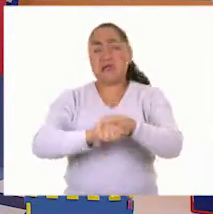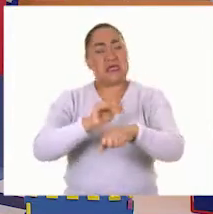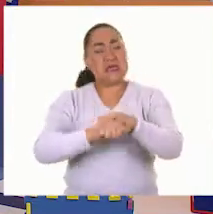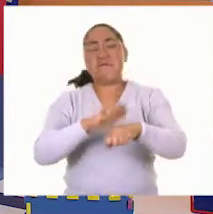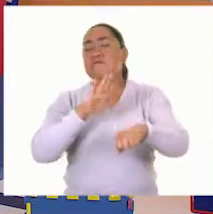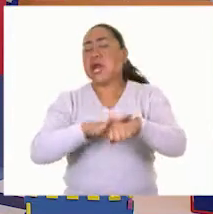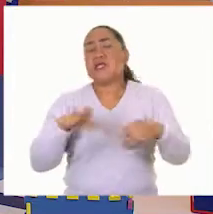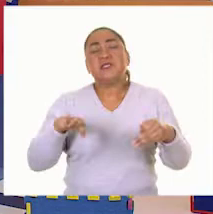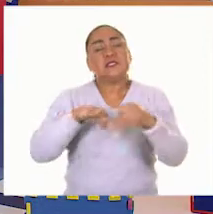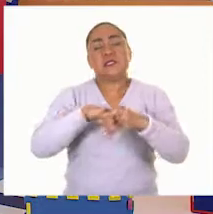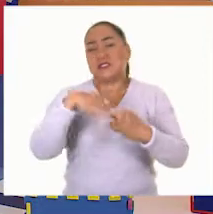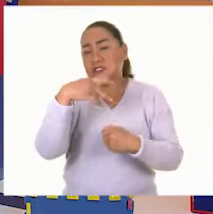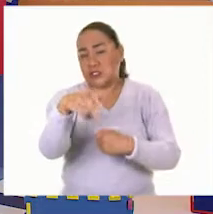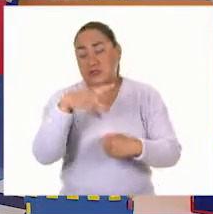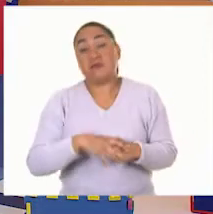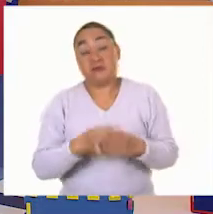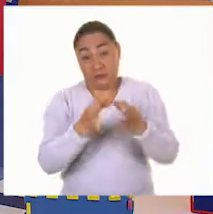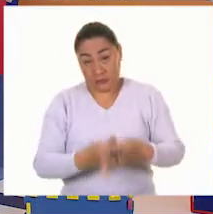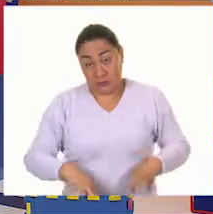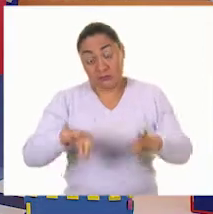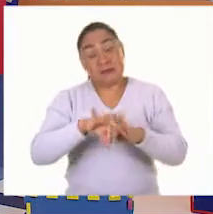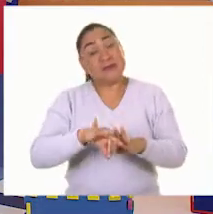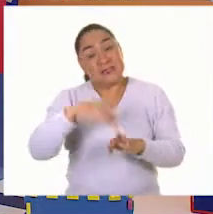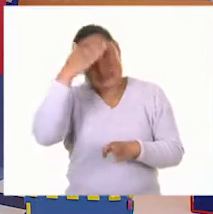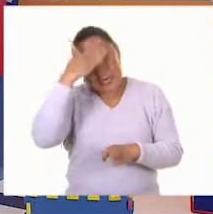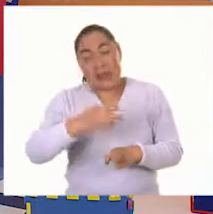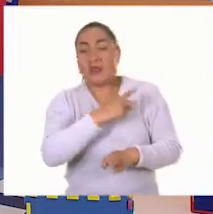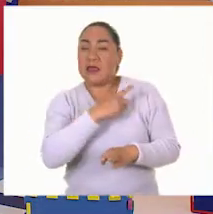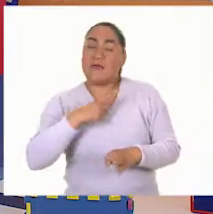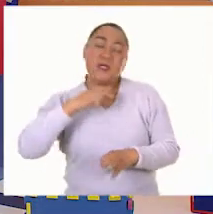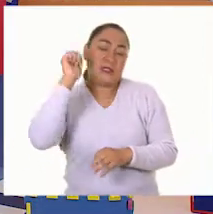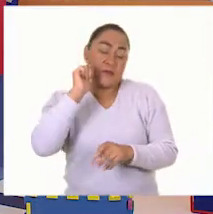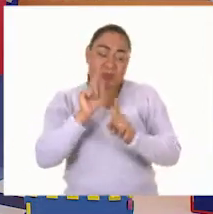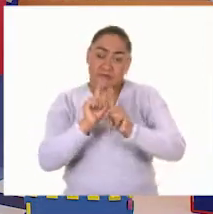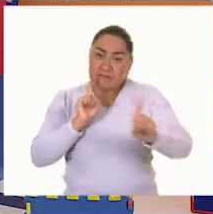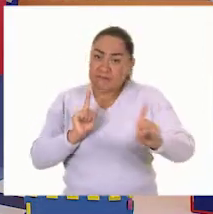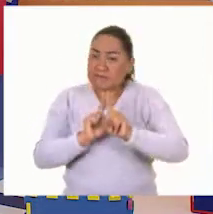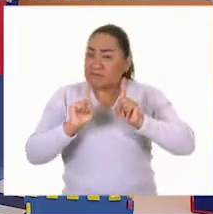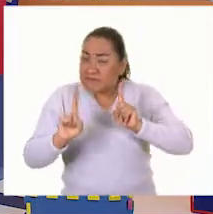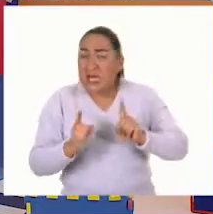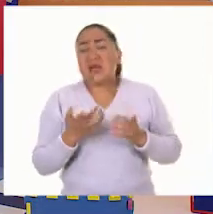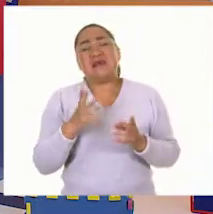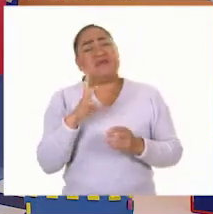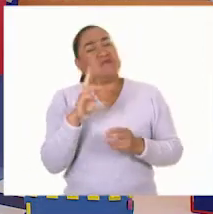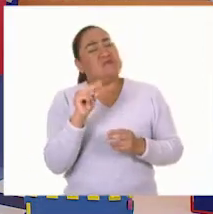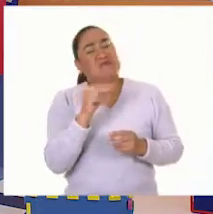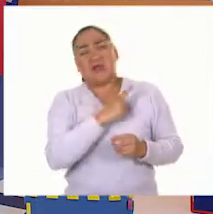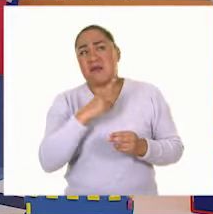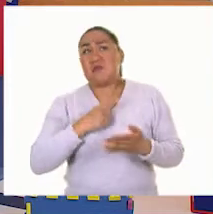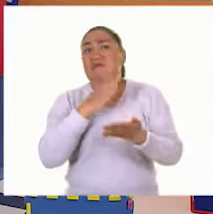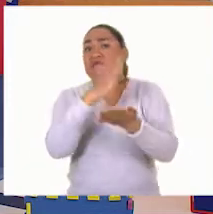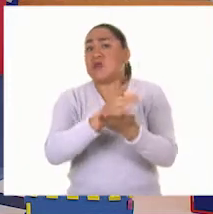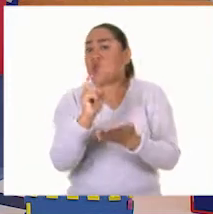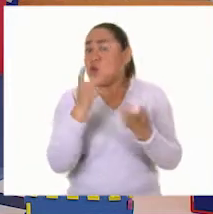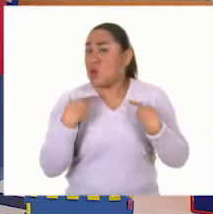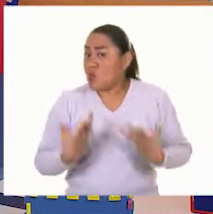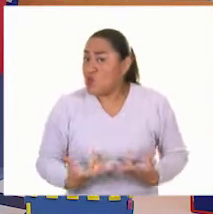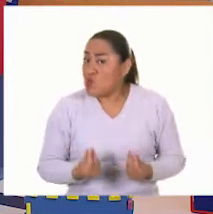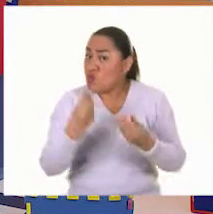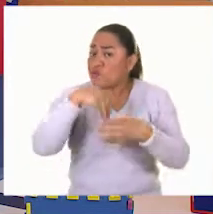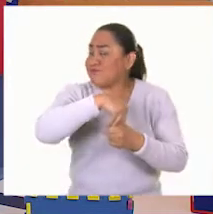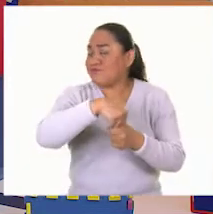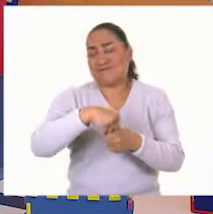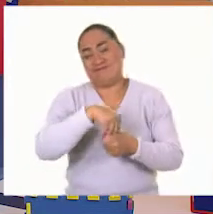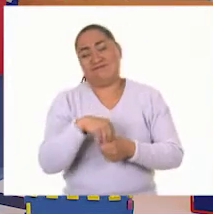Es importante que mantengamos la sana distancia y que evitemos estar en un lugar donde haya muchas personas. Y aunque nosotros